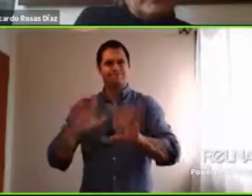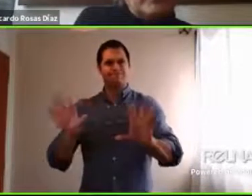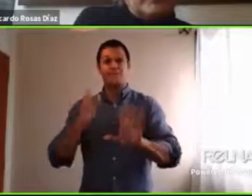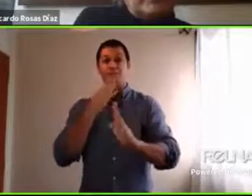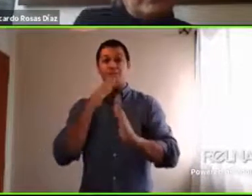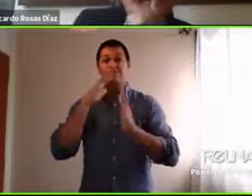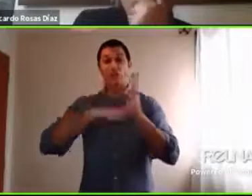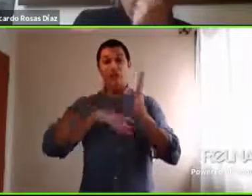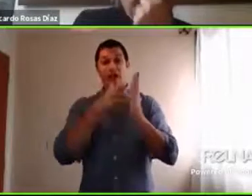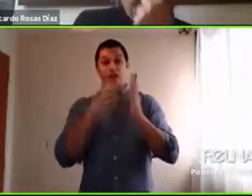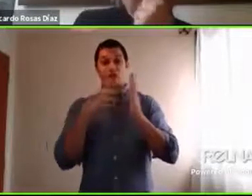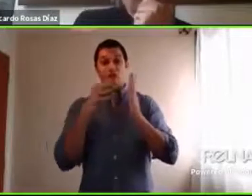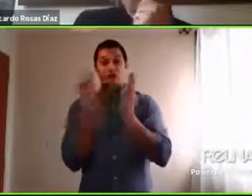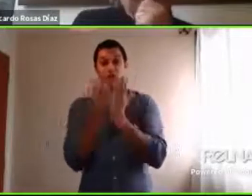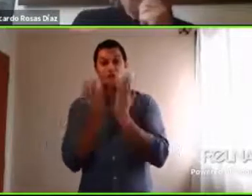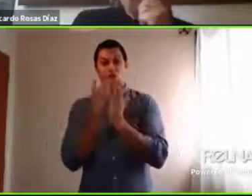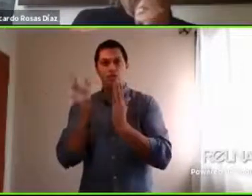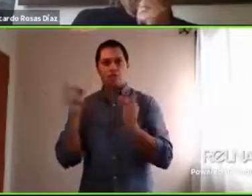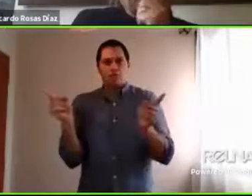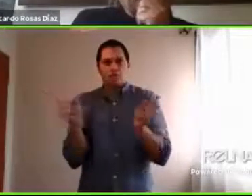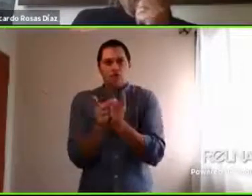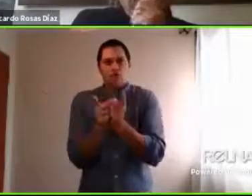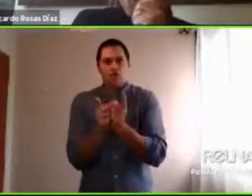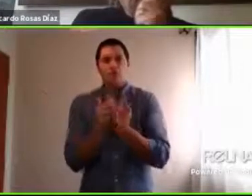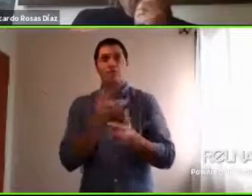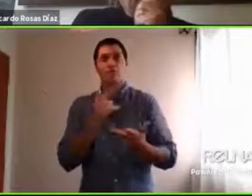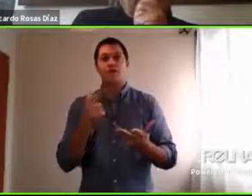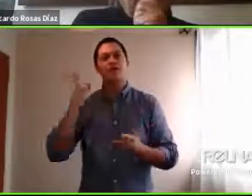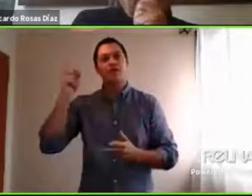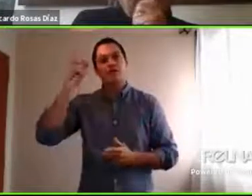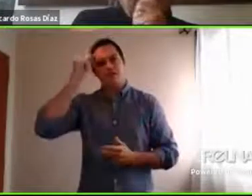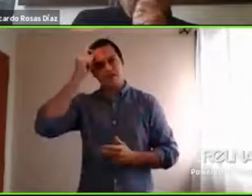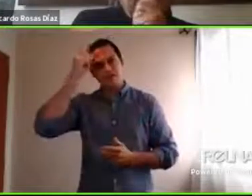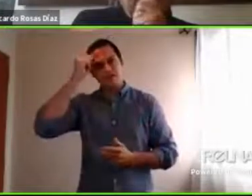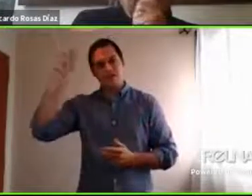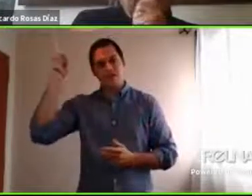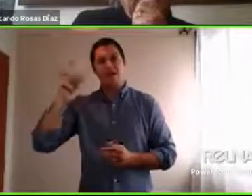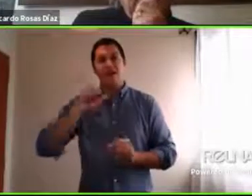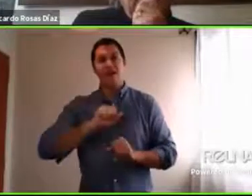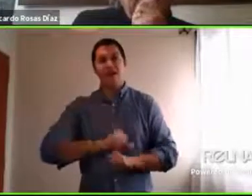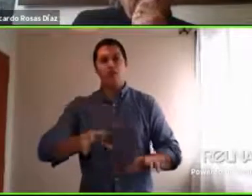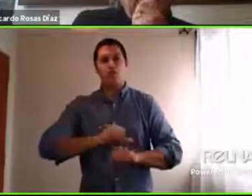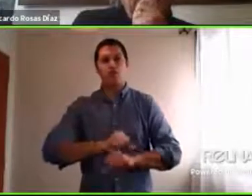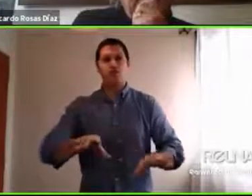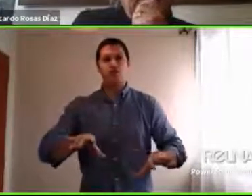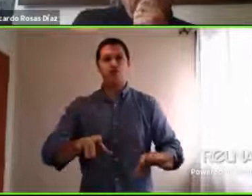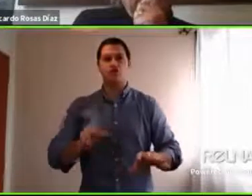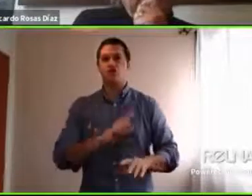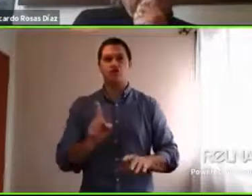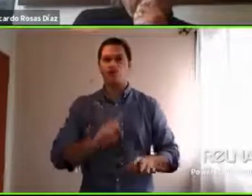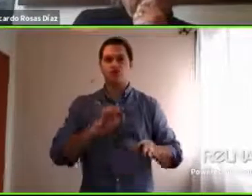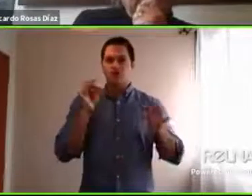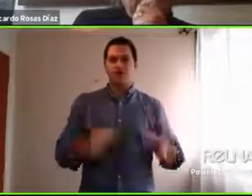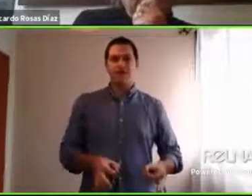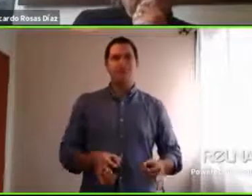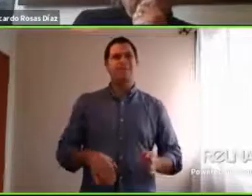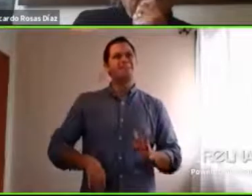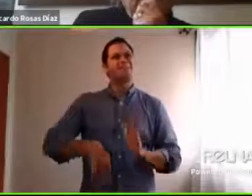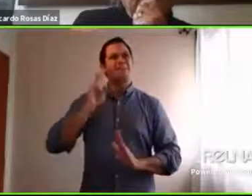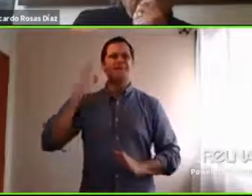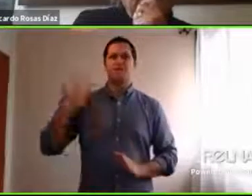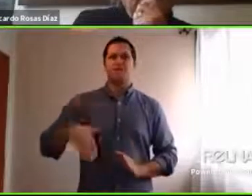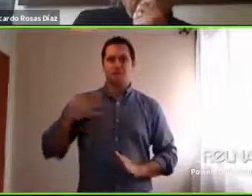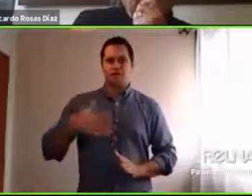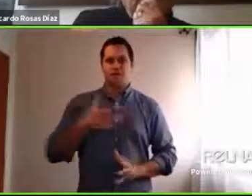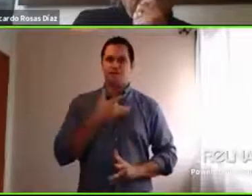nuestros países porque entienden que la educación informal es más valiosa que la educación formal yo creo